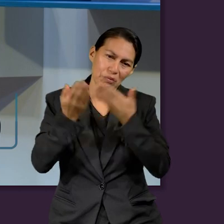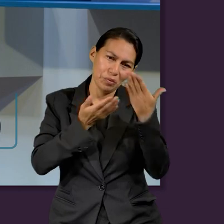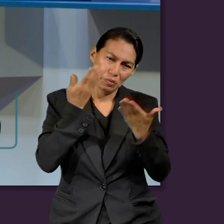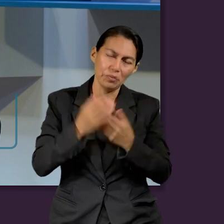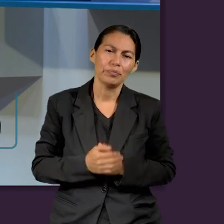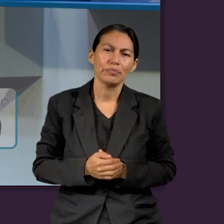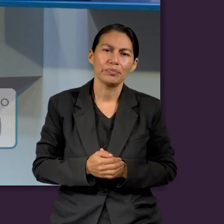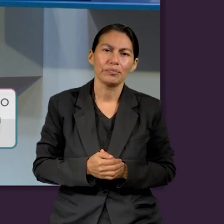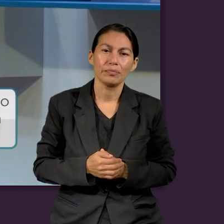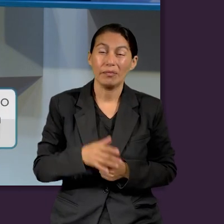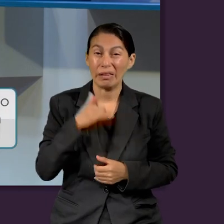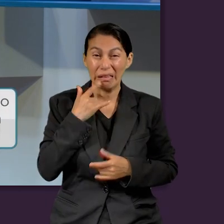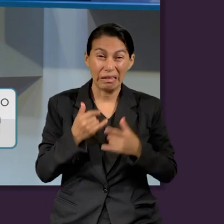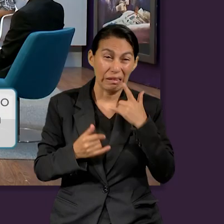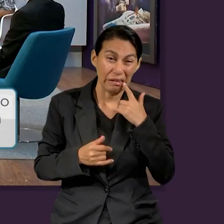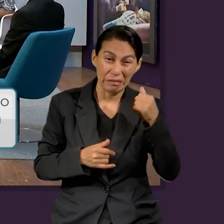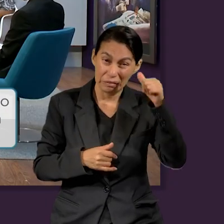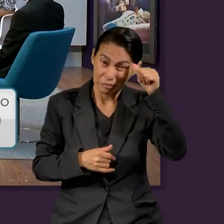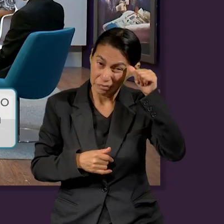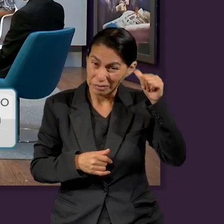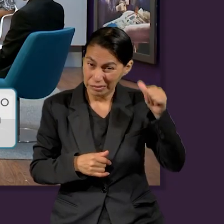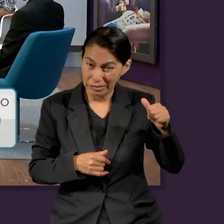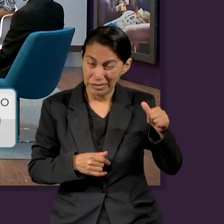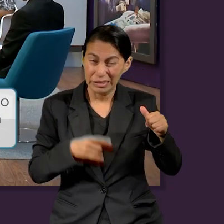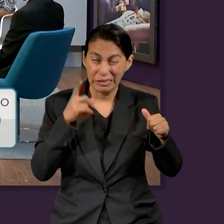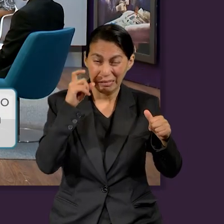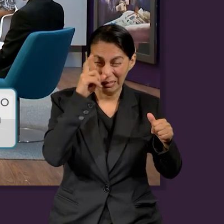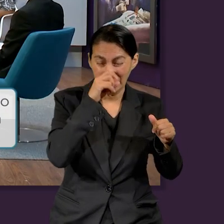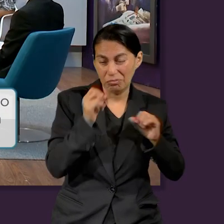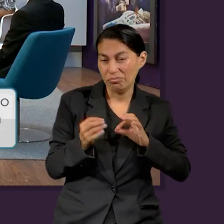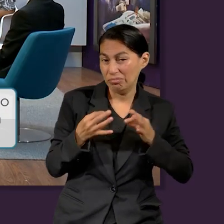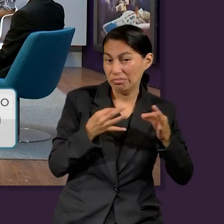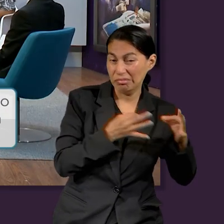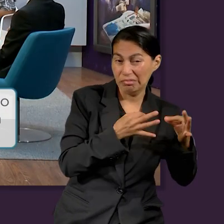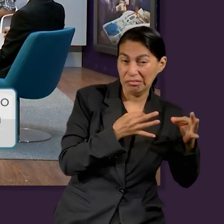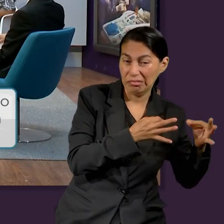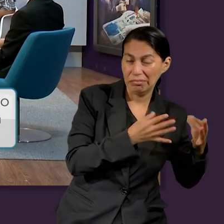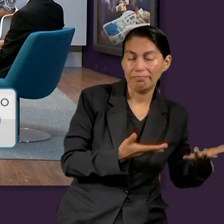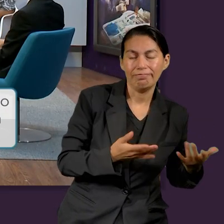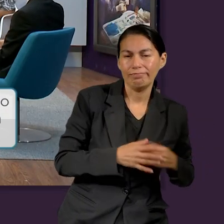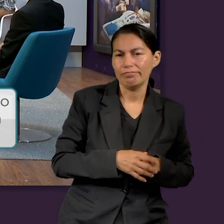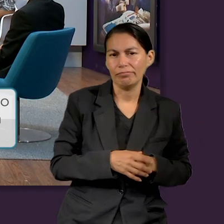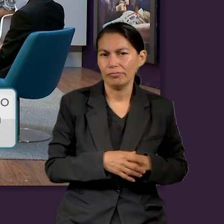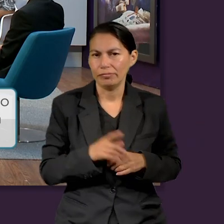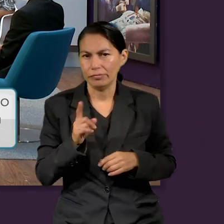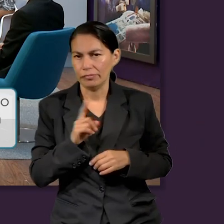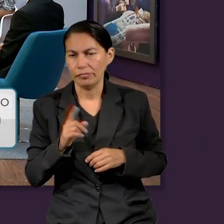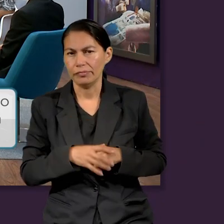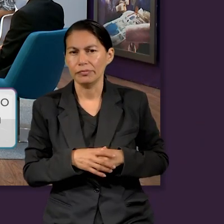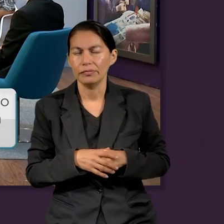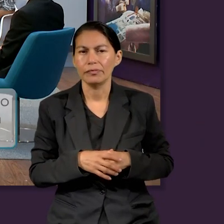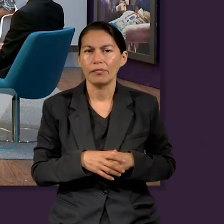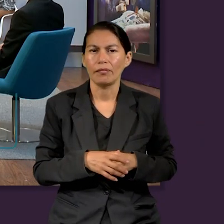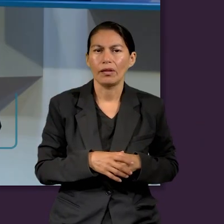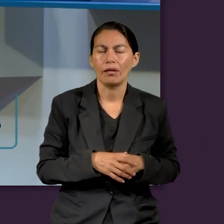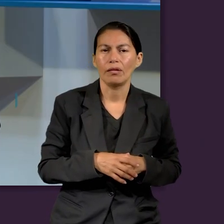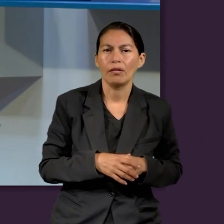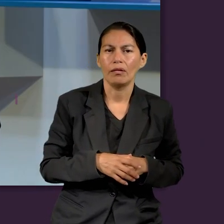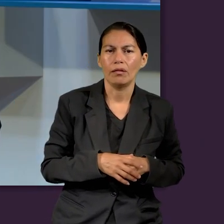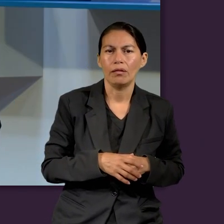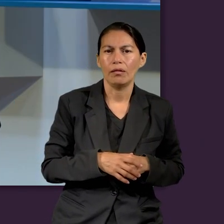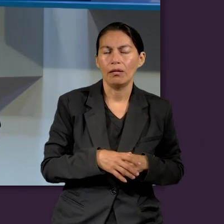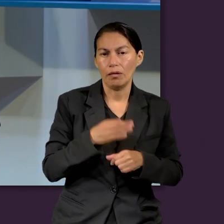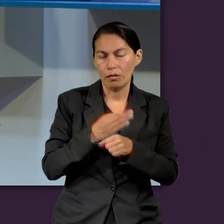y estar en comunión con Dios a través de la oración, porque las luchas no son fáciles, son muy